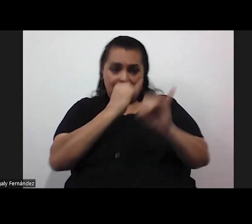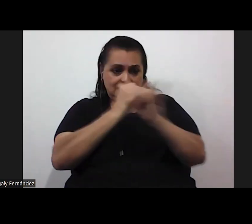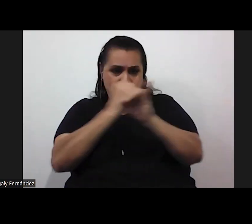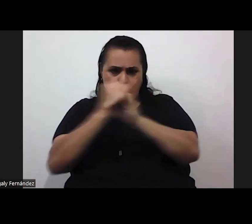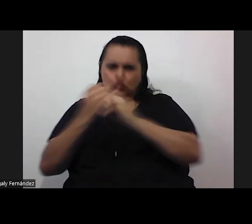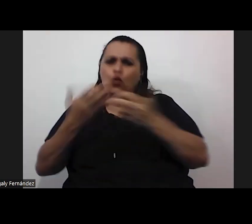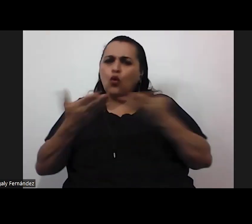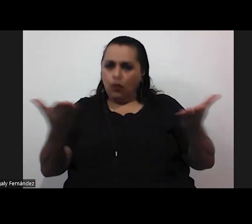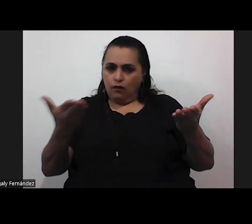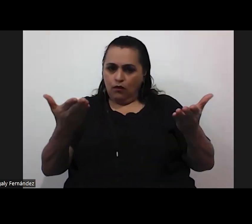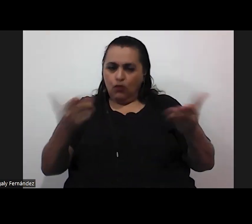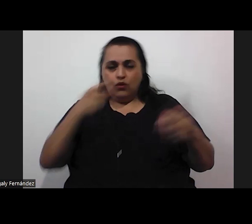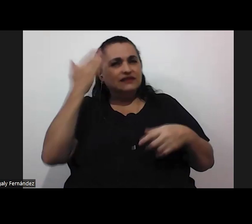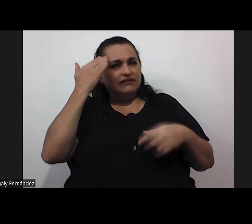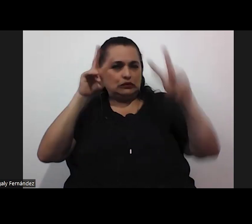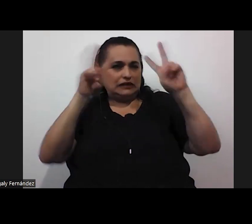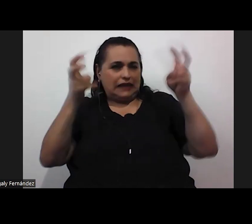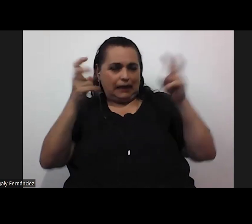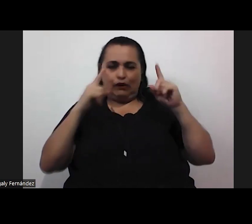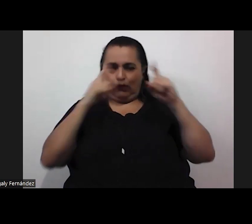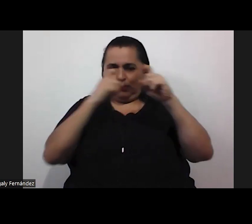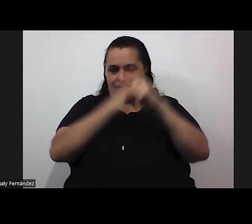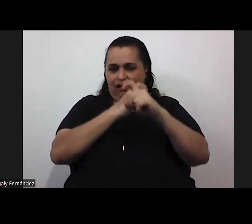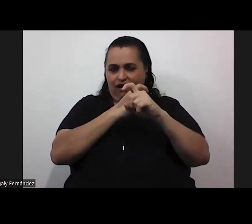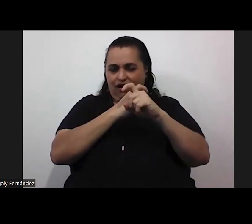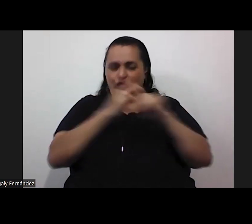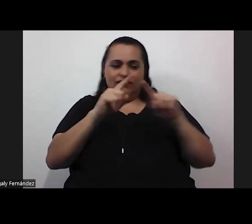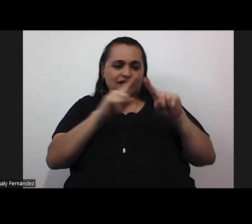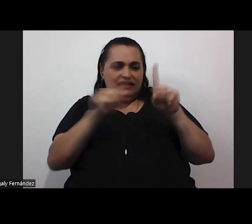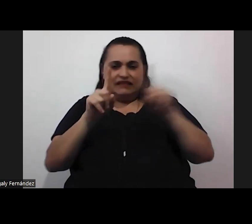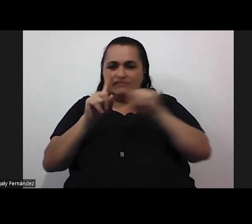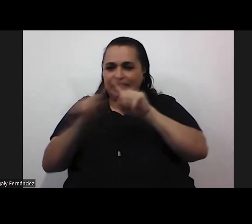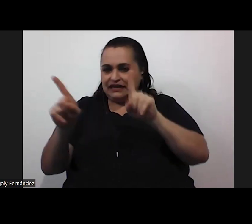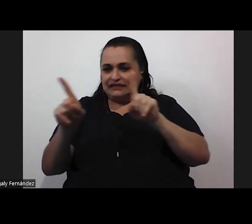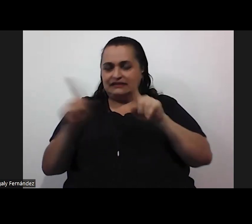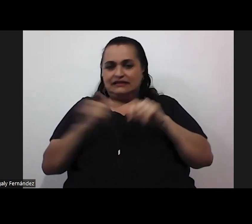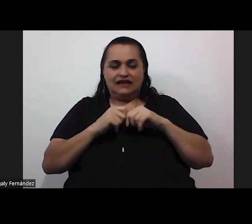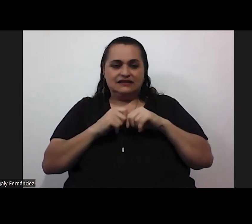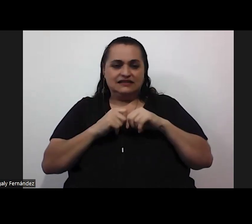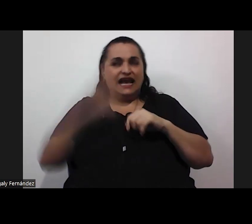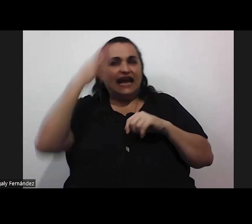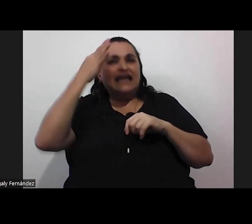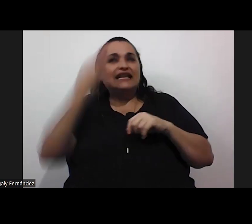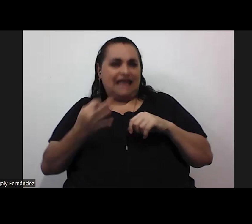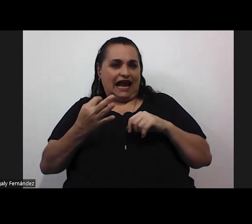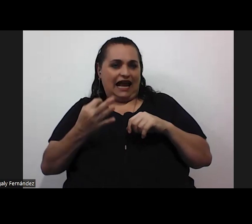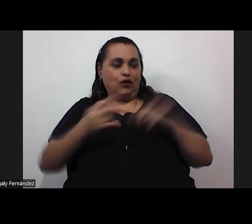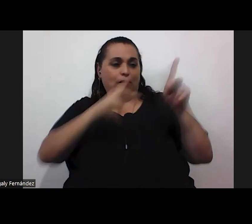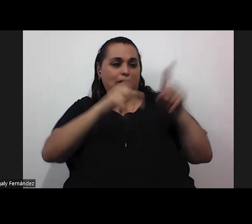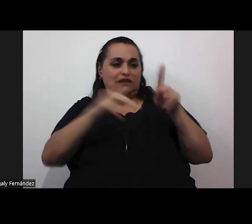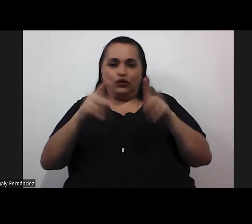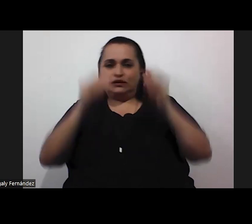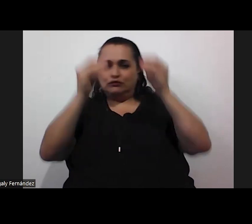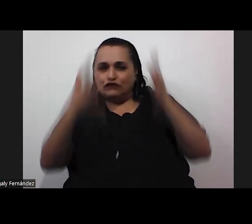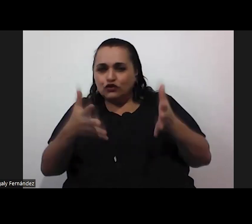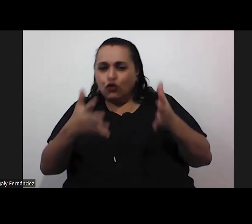un tema complicado las diferencias entre el criterio a veces que hay entre personas docentes